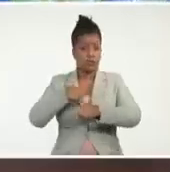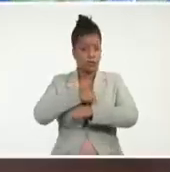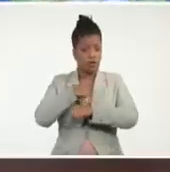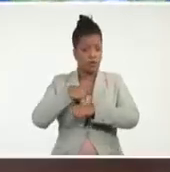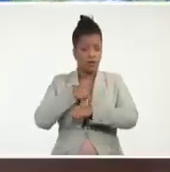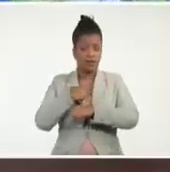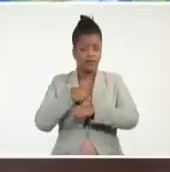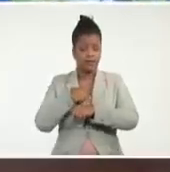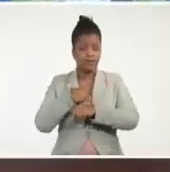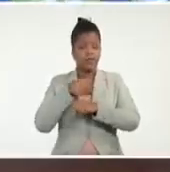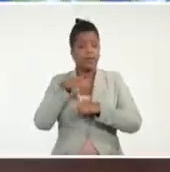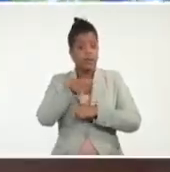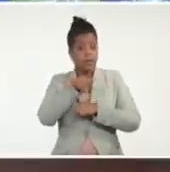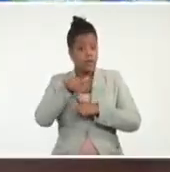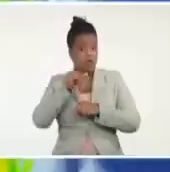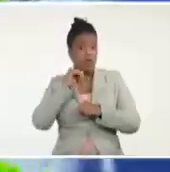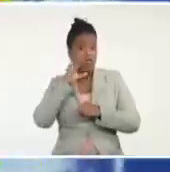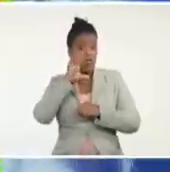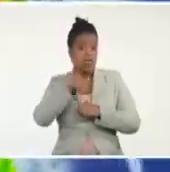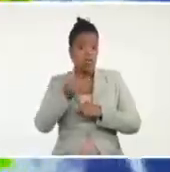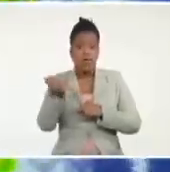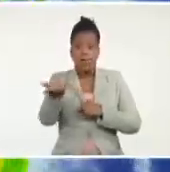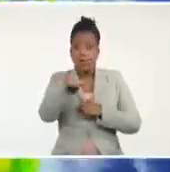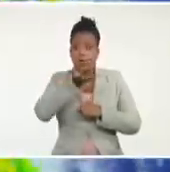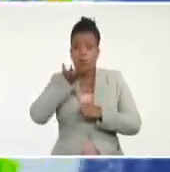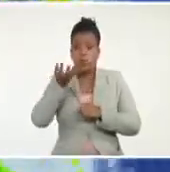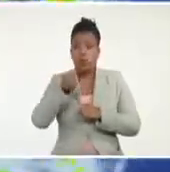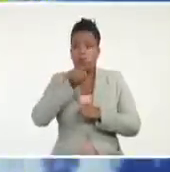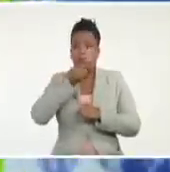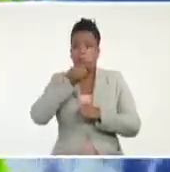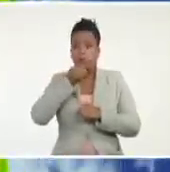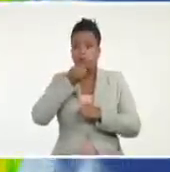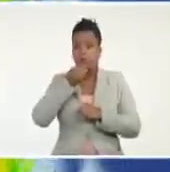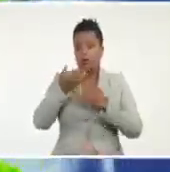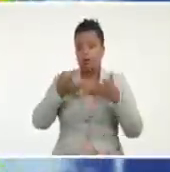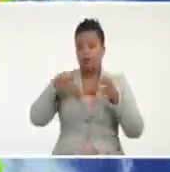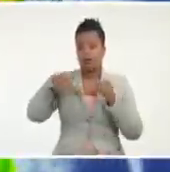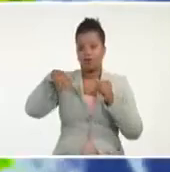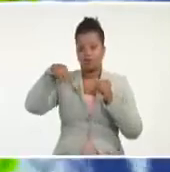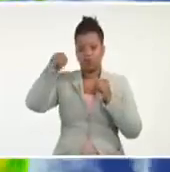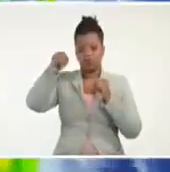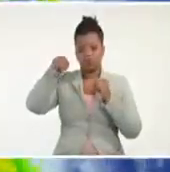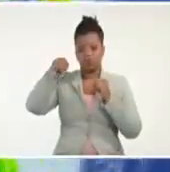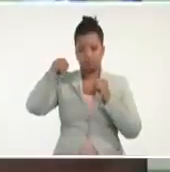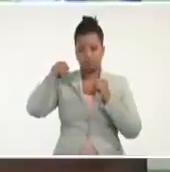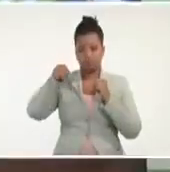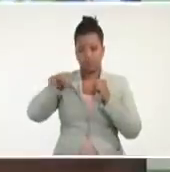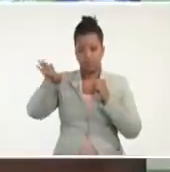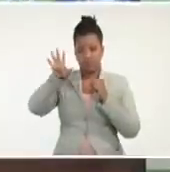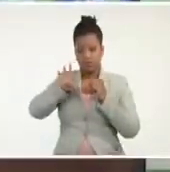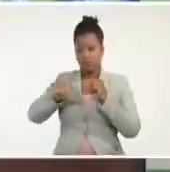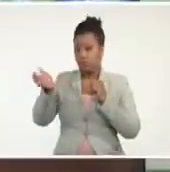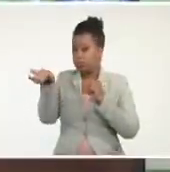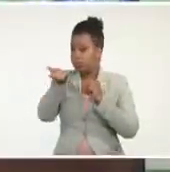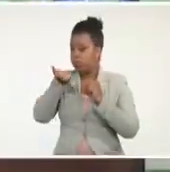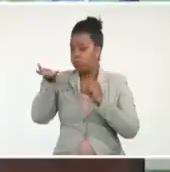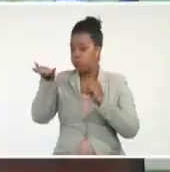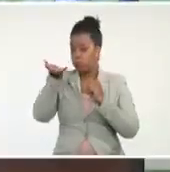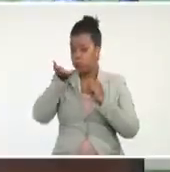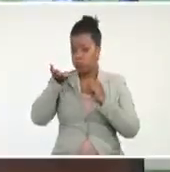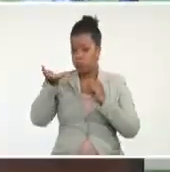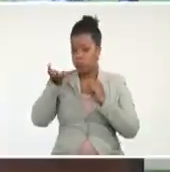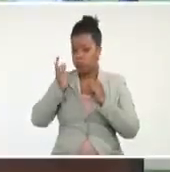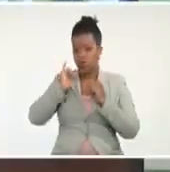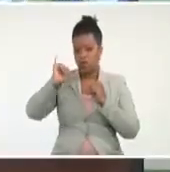Y les he dicho también que ese viento puede estar lejos, al nordeste, fundamentalmente al nordeste y lejos de donde está el